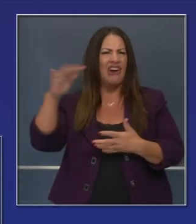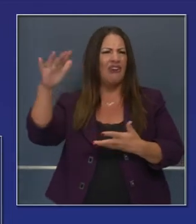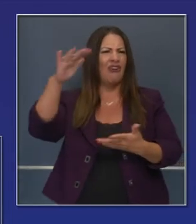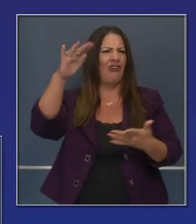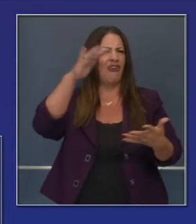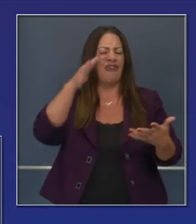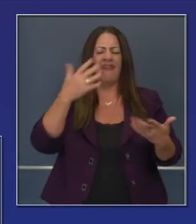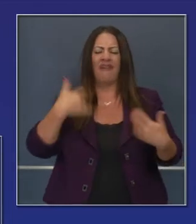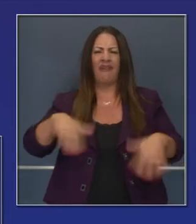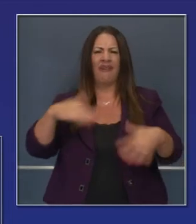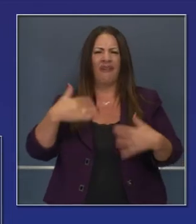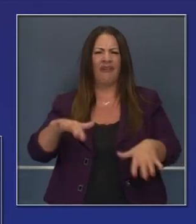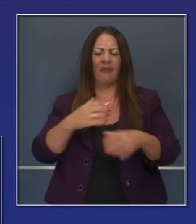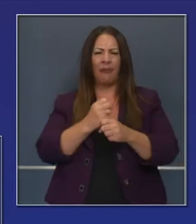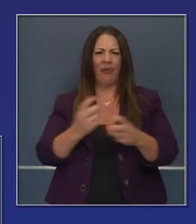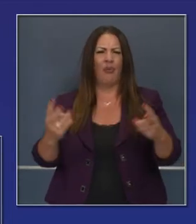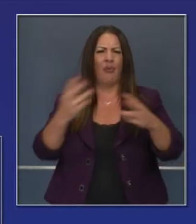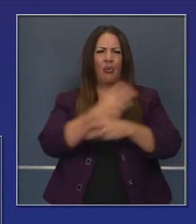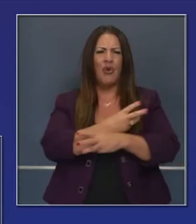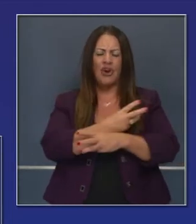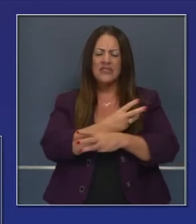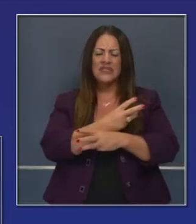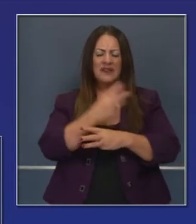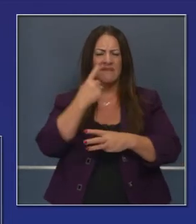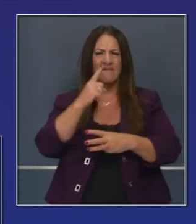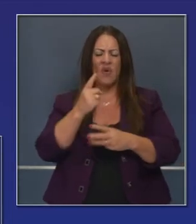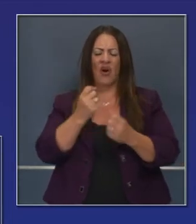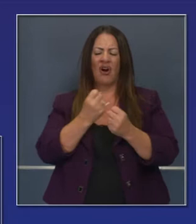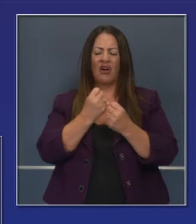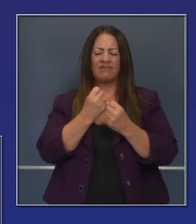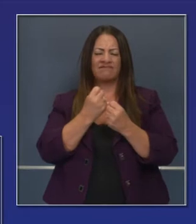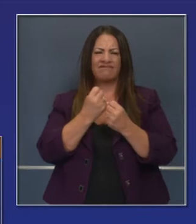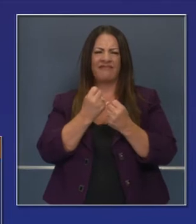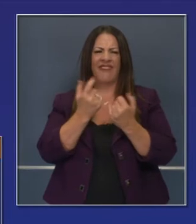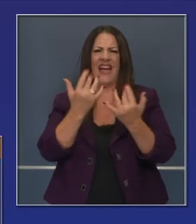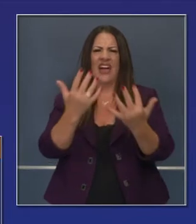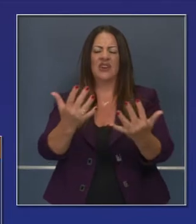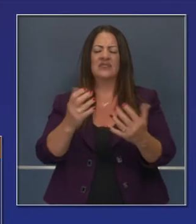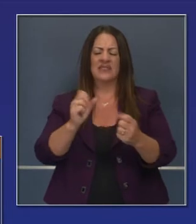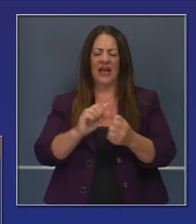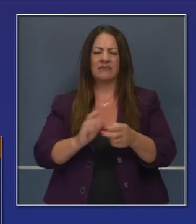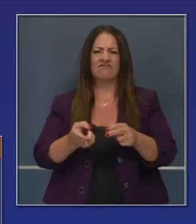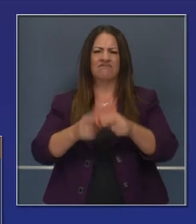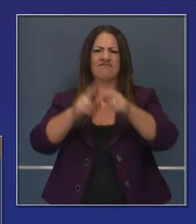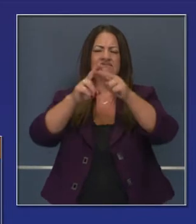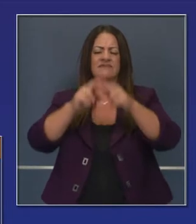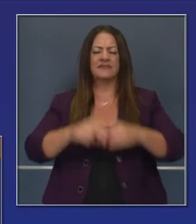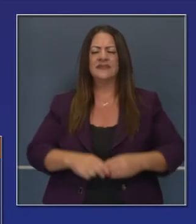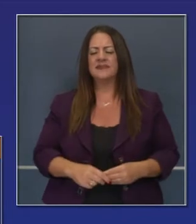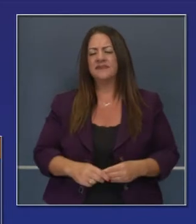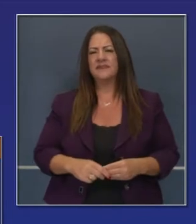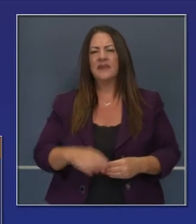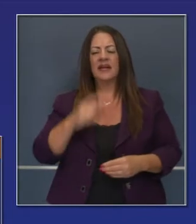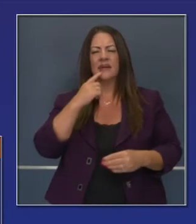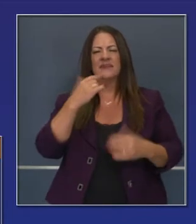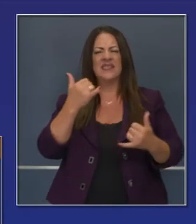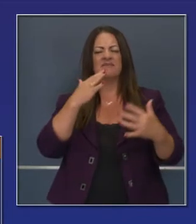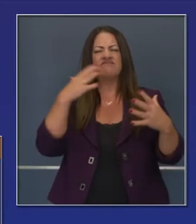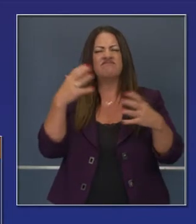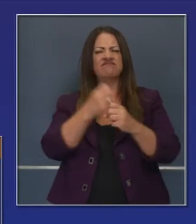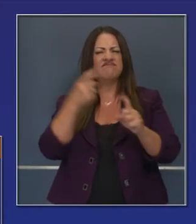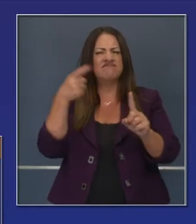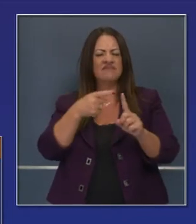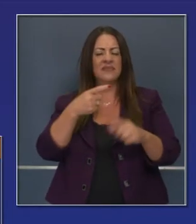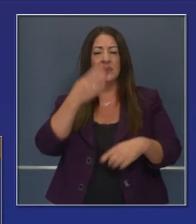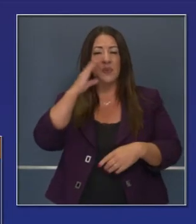fuertes vientos están creando estas condiciones climáticas para batallar incendios peligrosos en el estado de California. Para